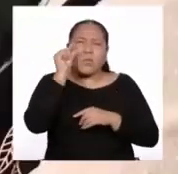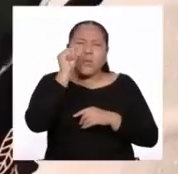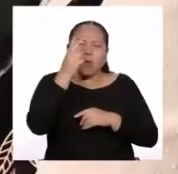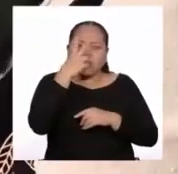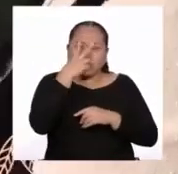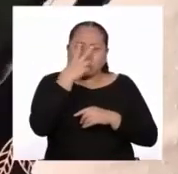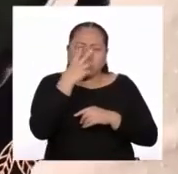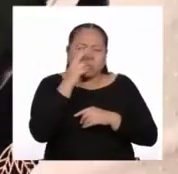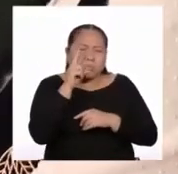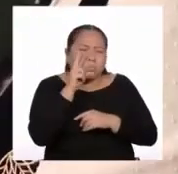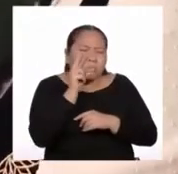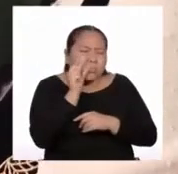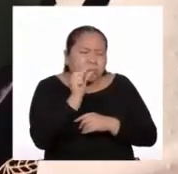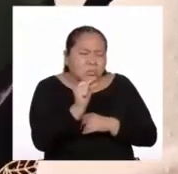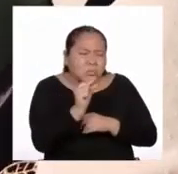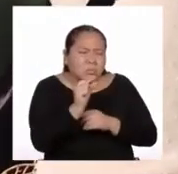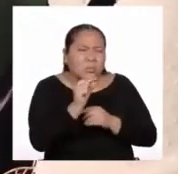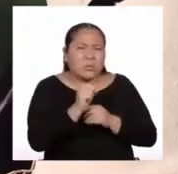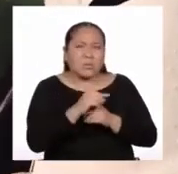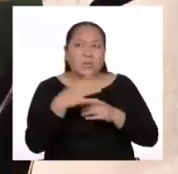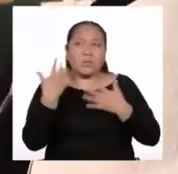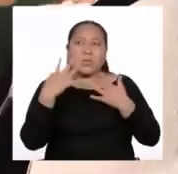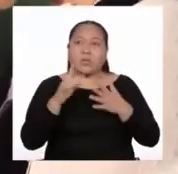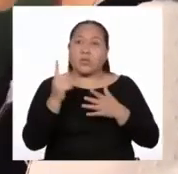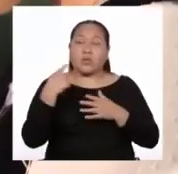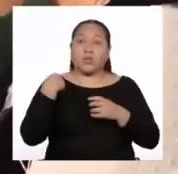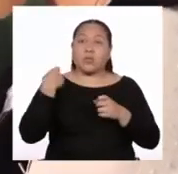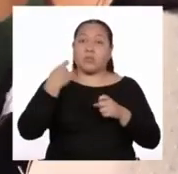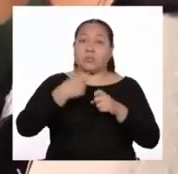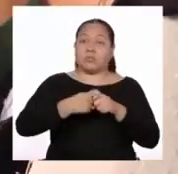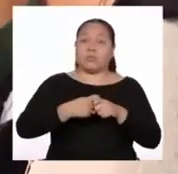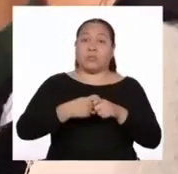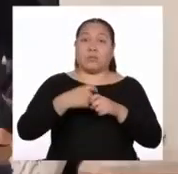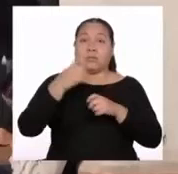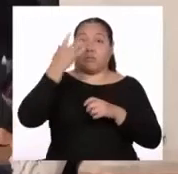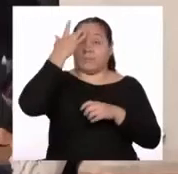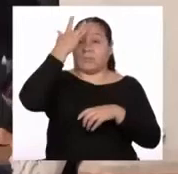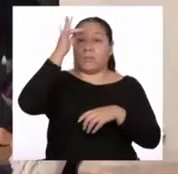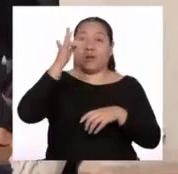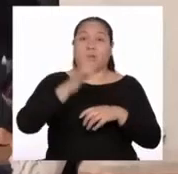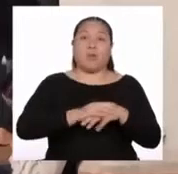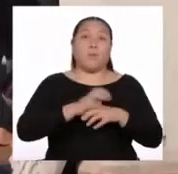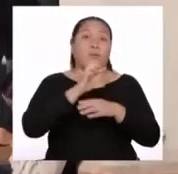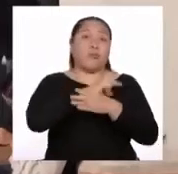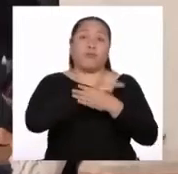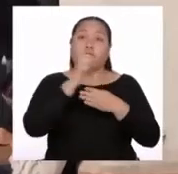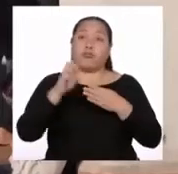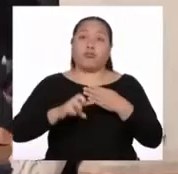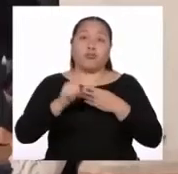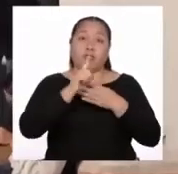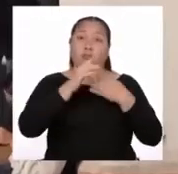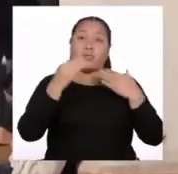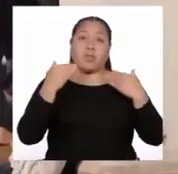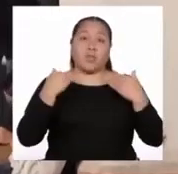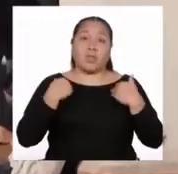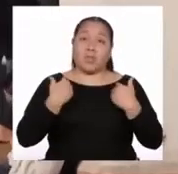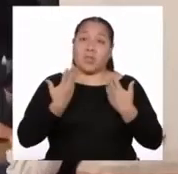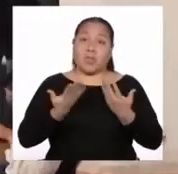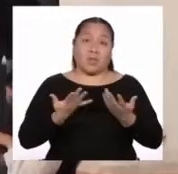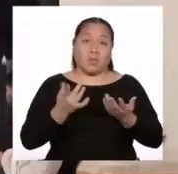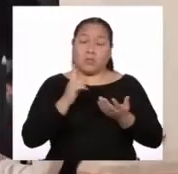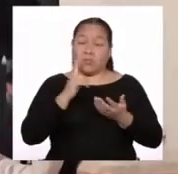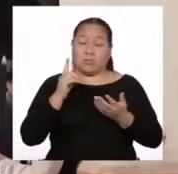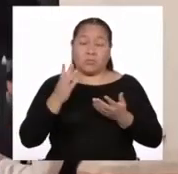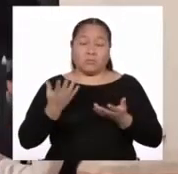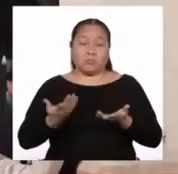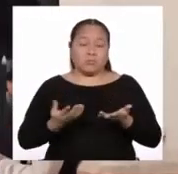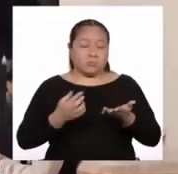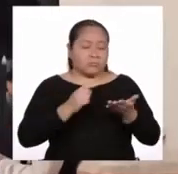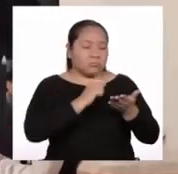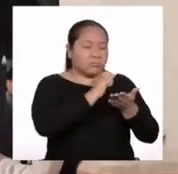y poco saber, y no ser letrado ni doctor ni licenciado ni latino como el primero de este reino.